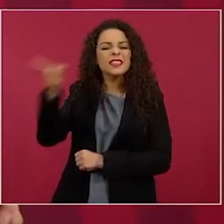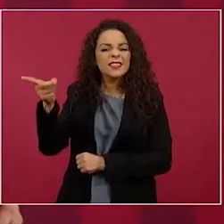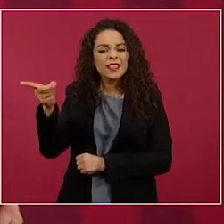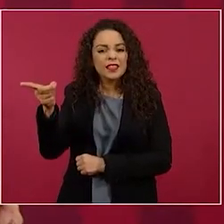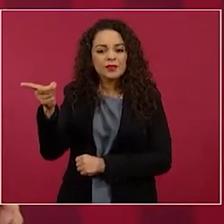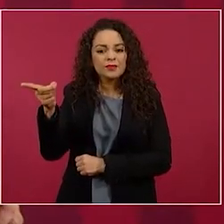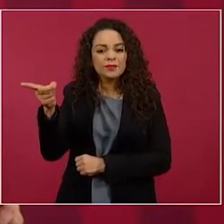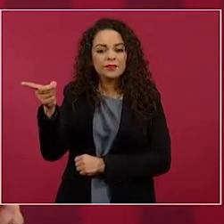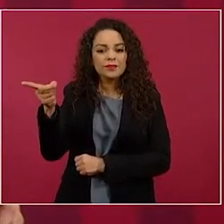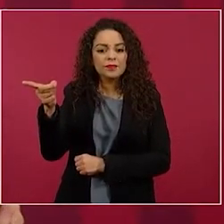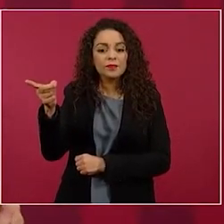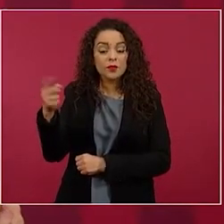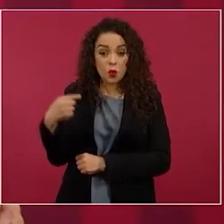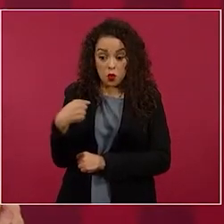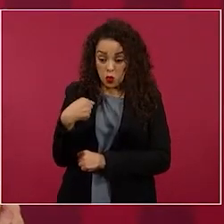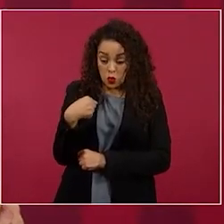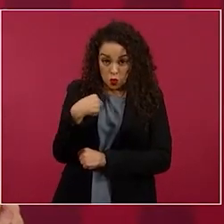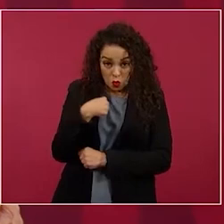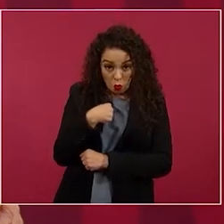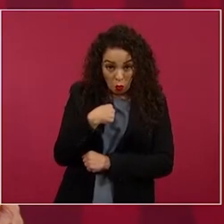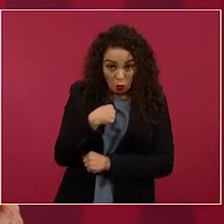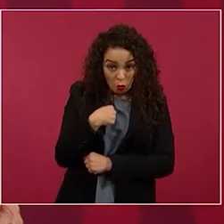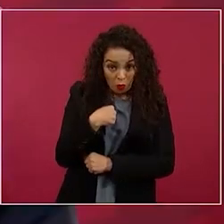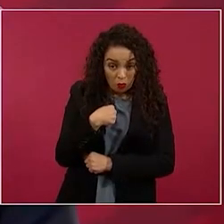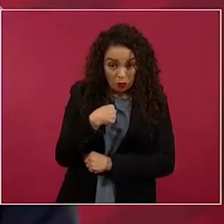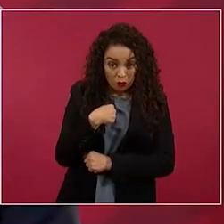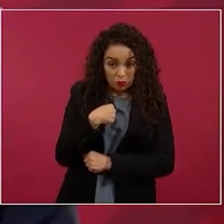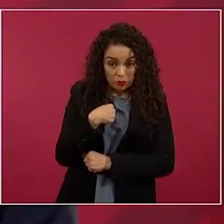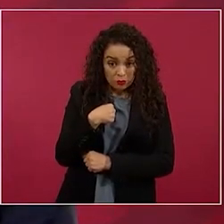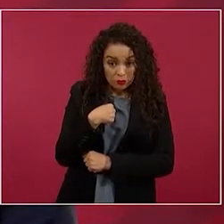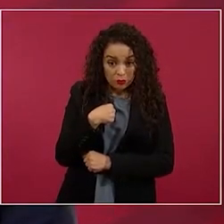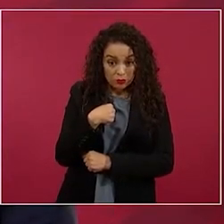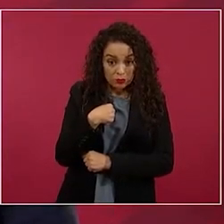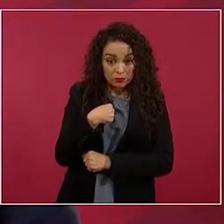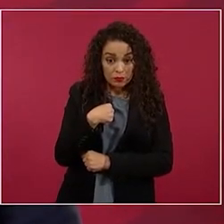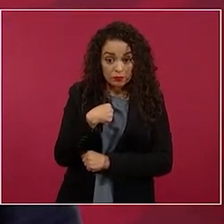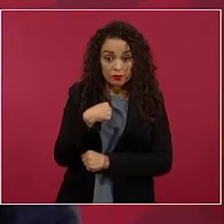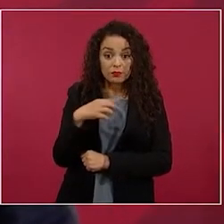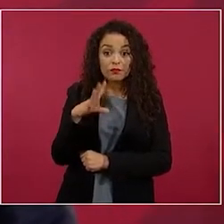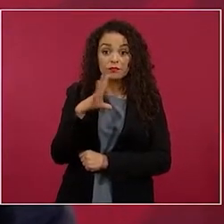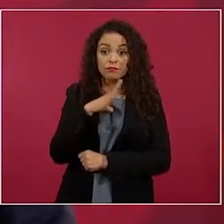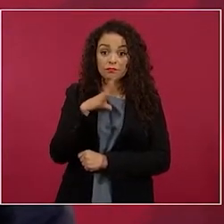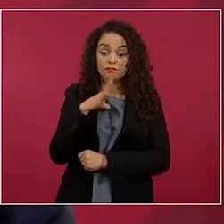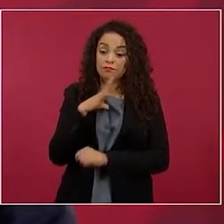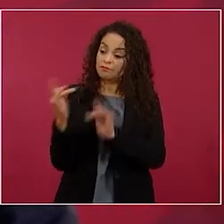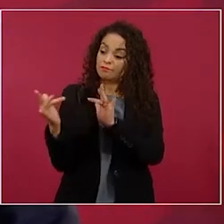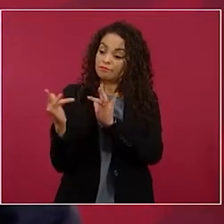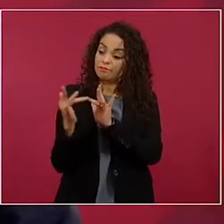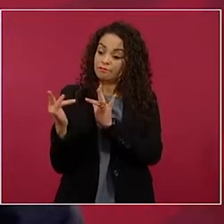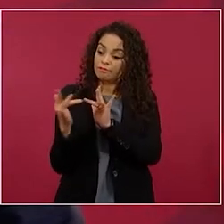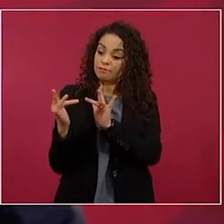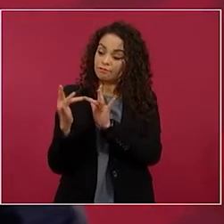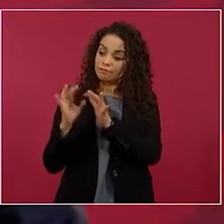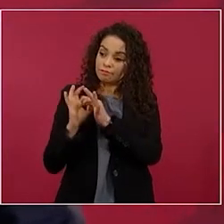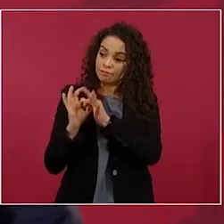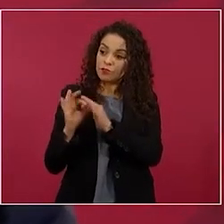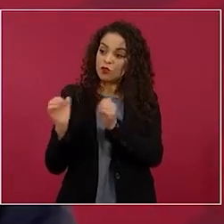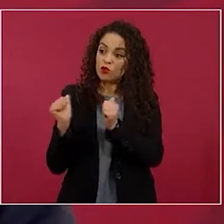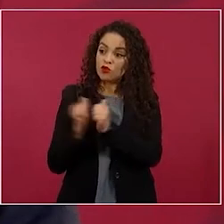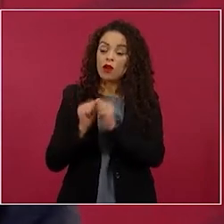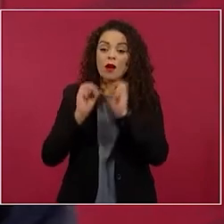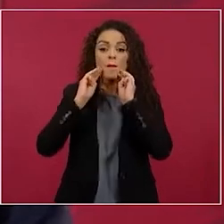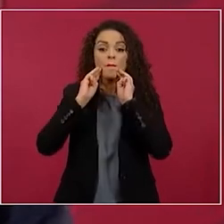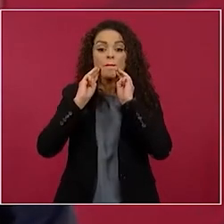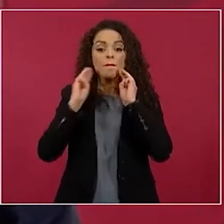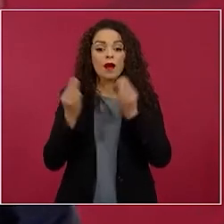tengo vínculos con la delincuencia organizada entonces le